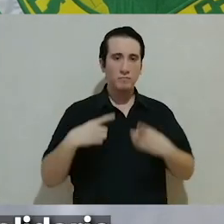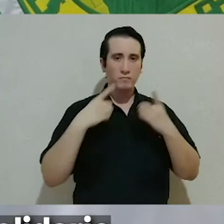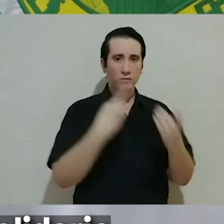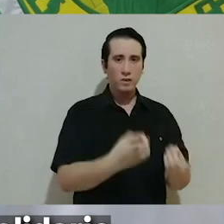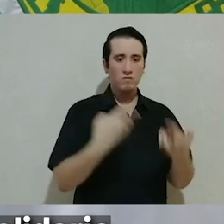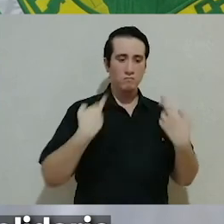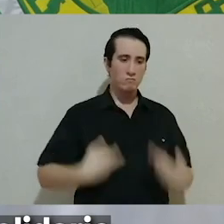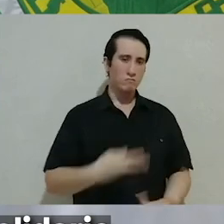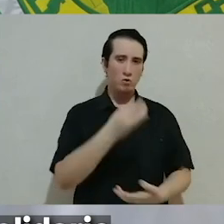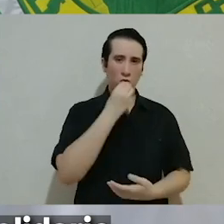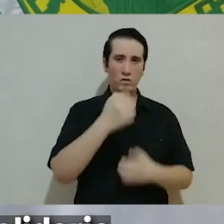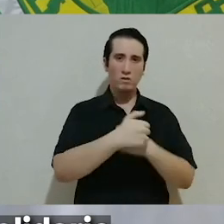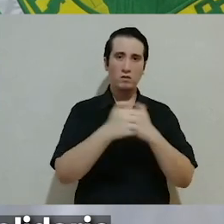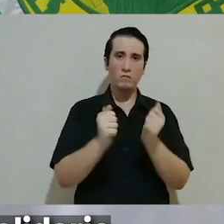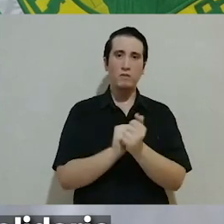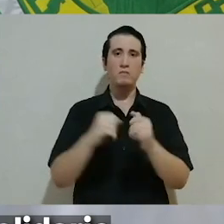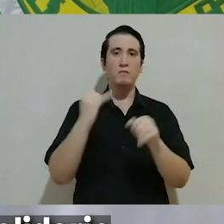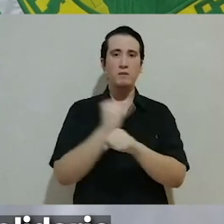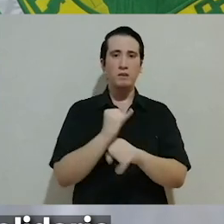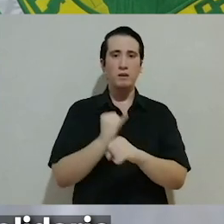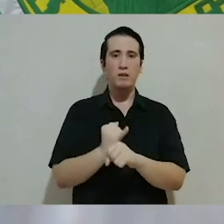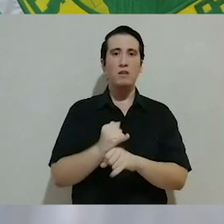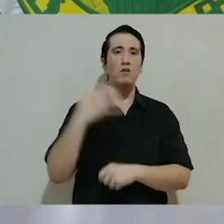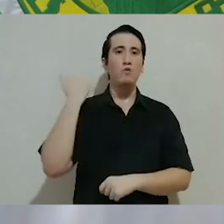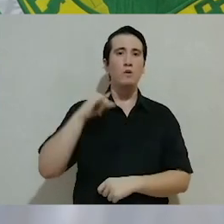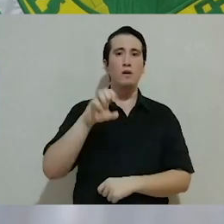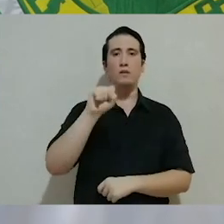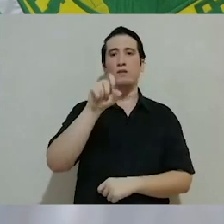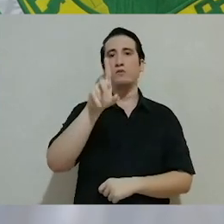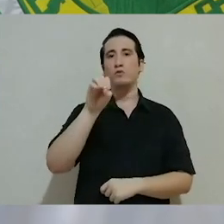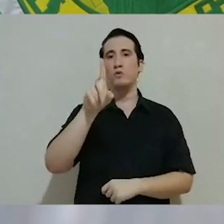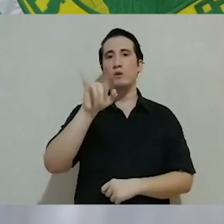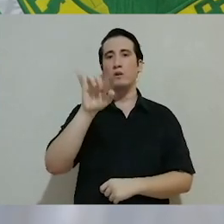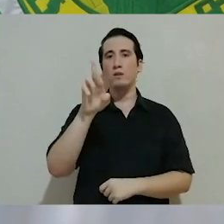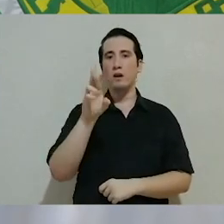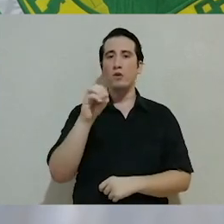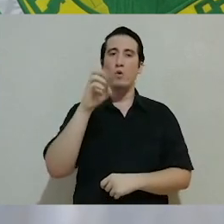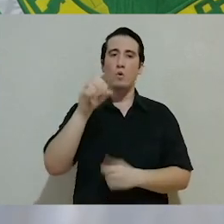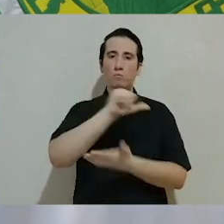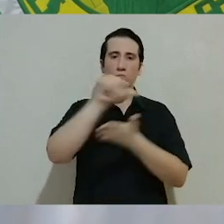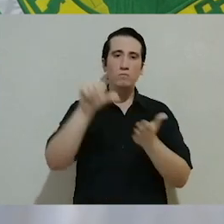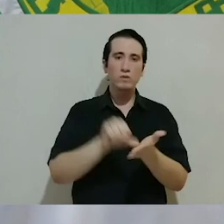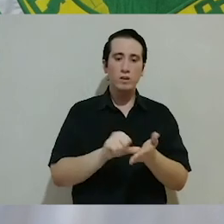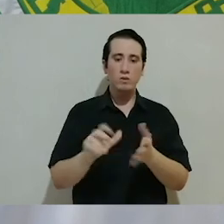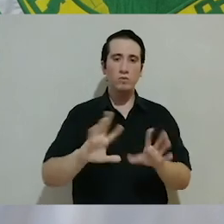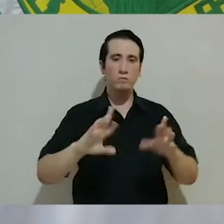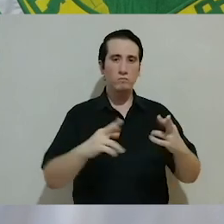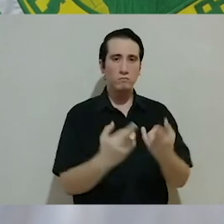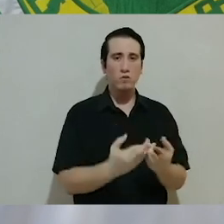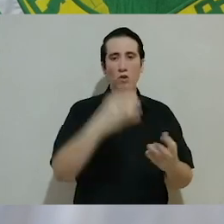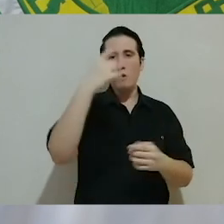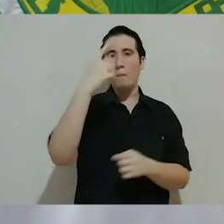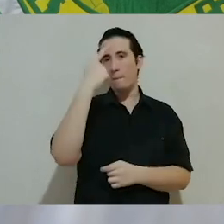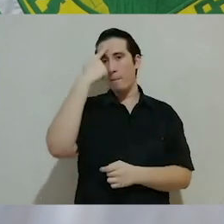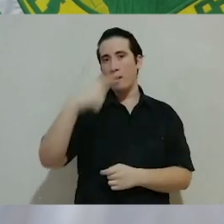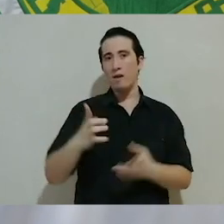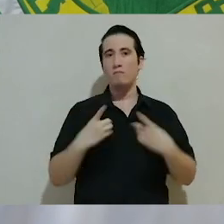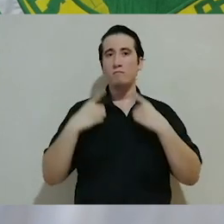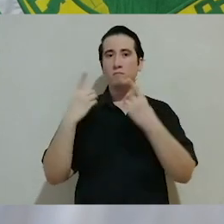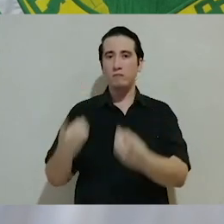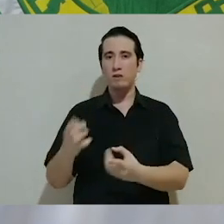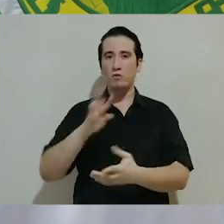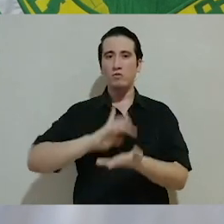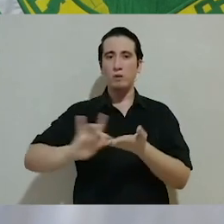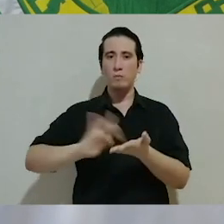donaciones a través de la página de internet Yucatán Solidario o a través de los centros de acopio que ha instalado el DIF estatal para canalizar los